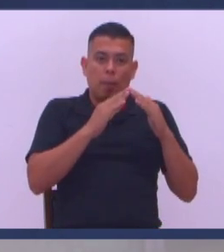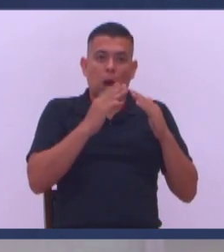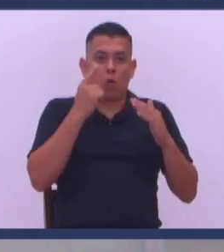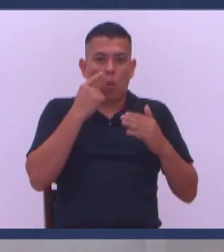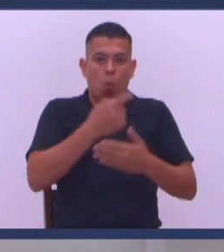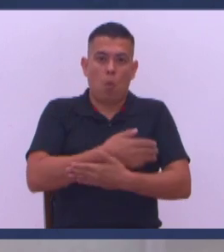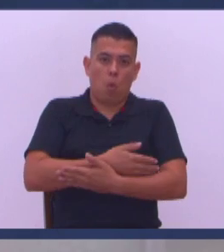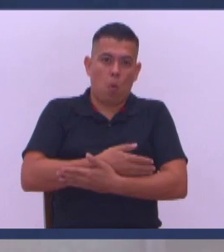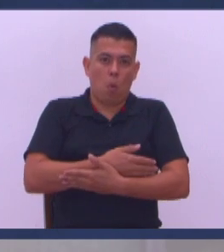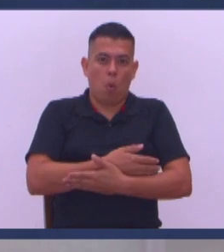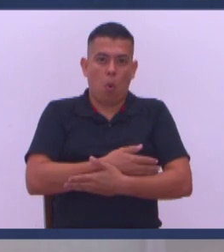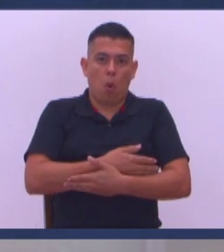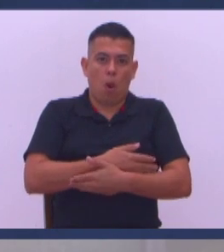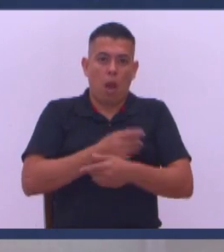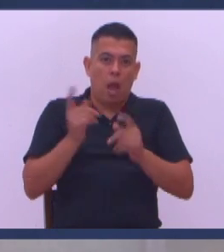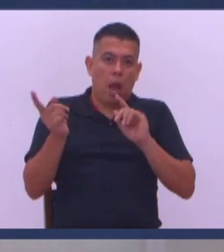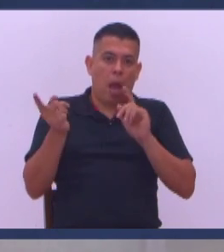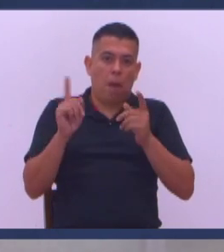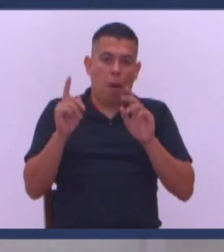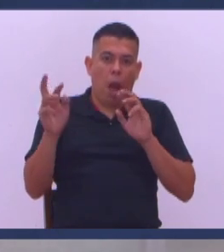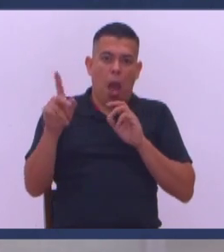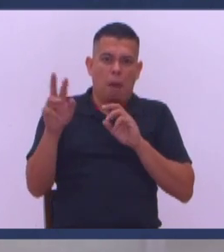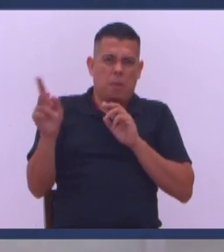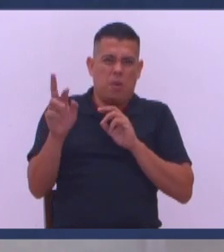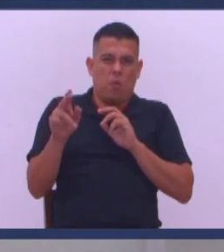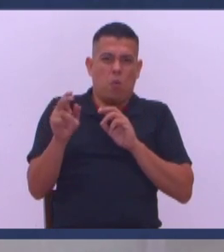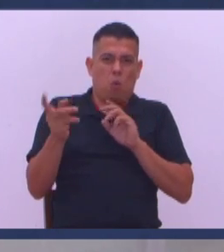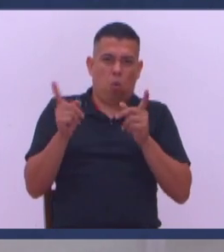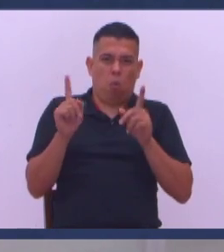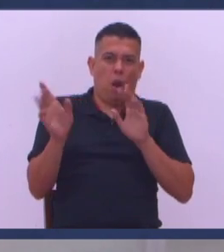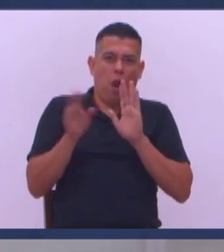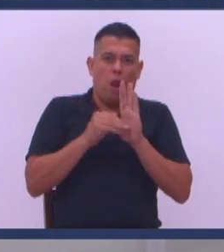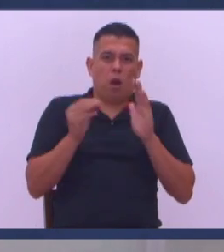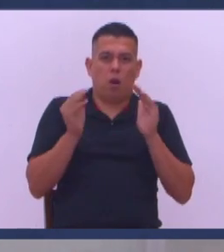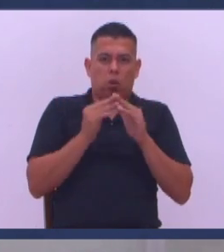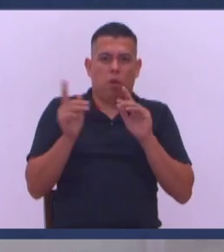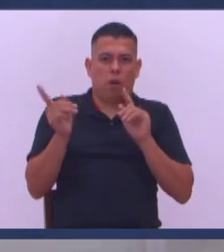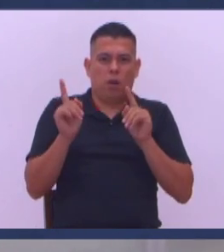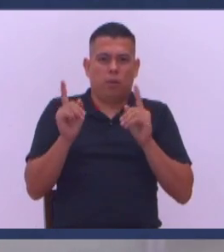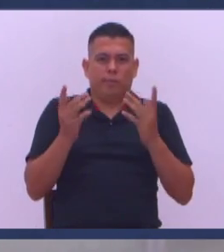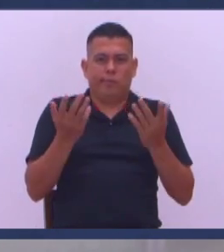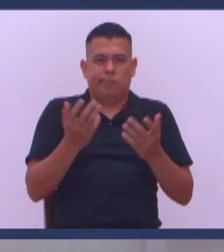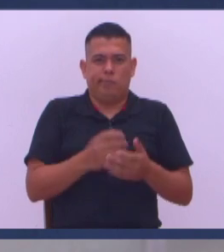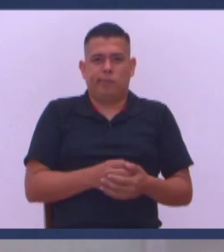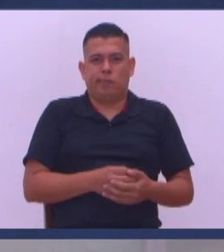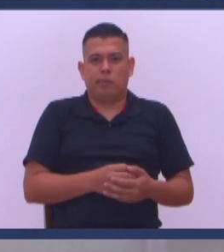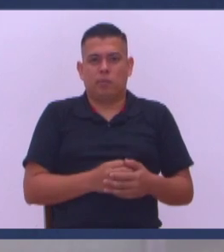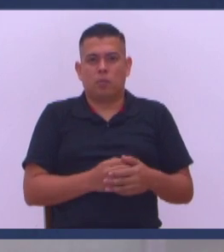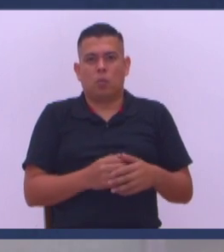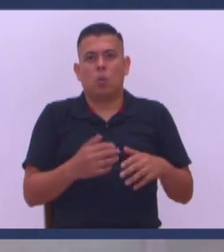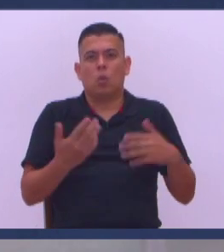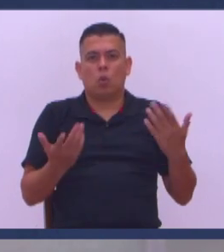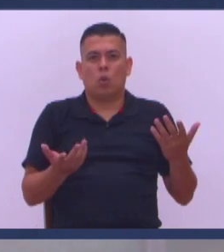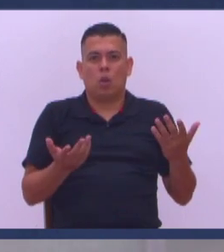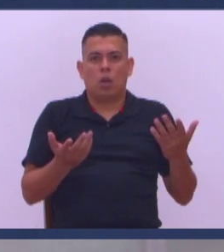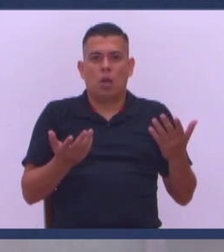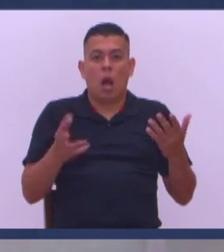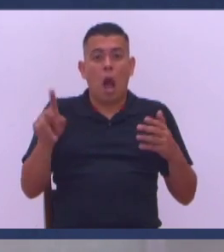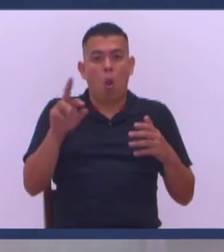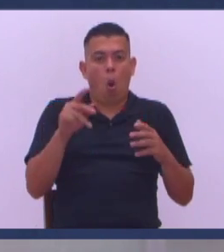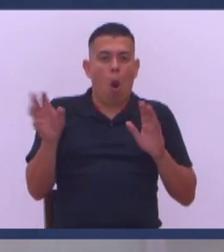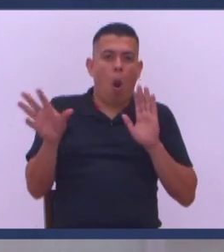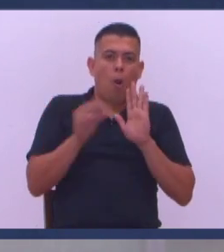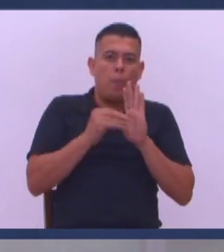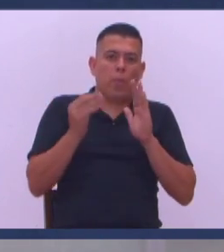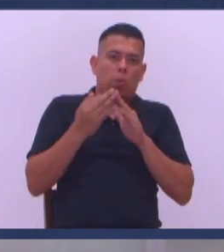veo Como mis hijos Modifican su conducta Conforme a sus amigos O no es así Como se jalan los bichos Con los amigos